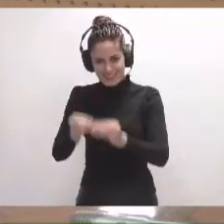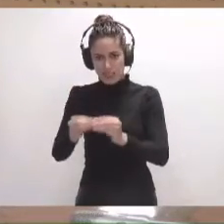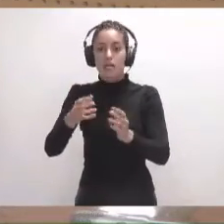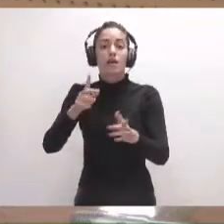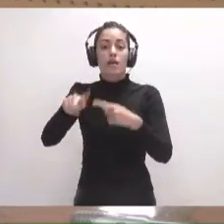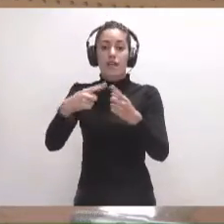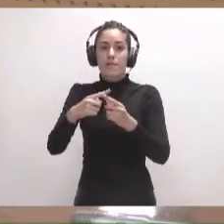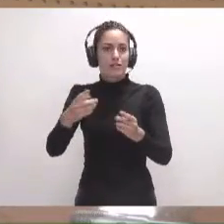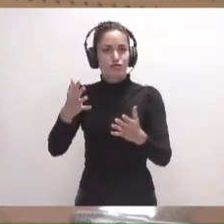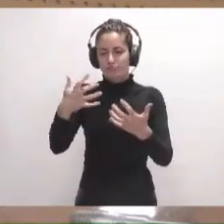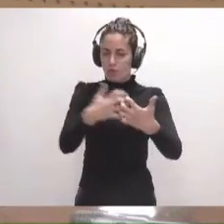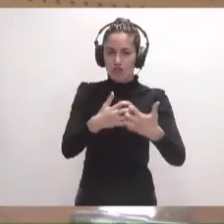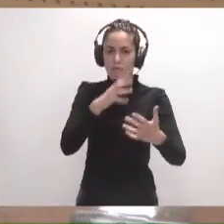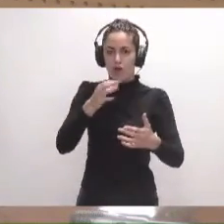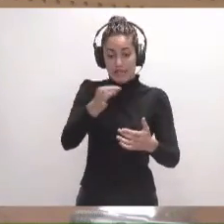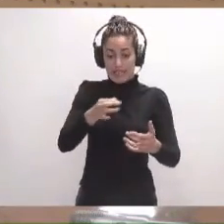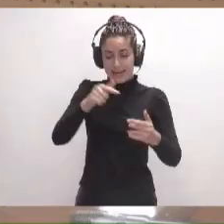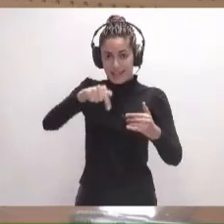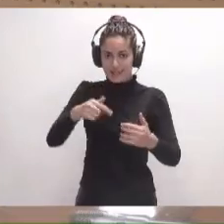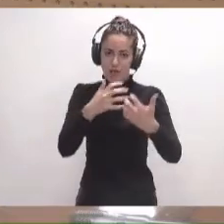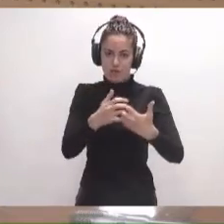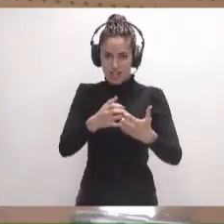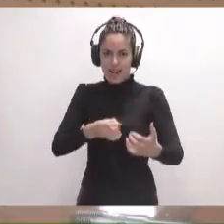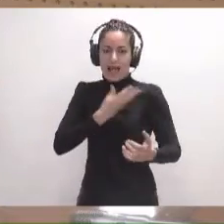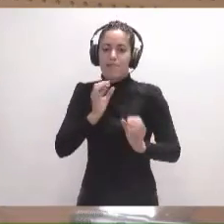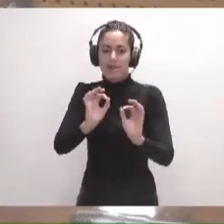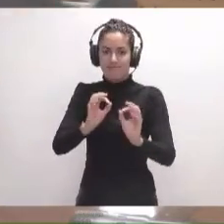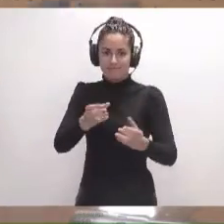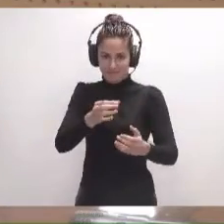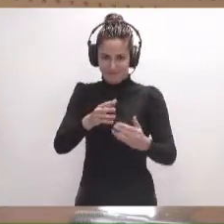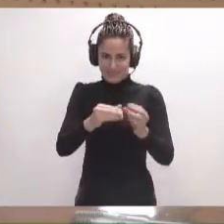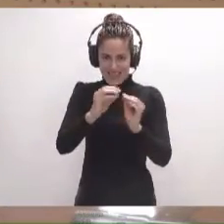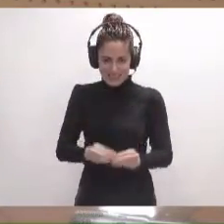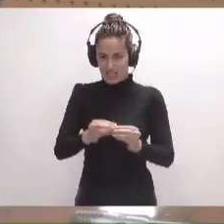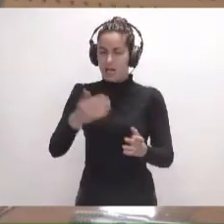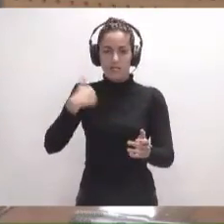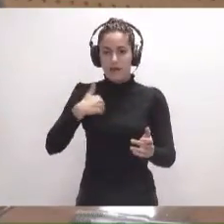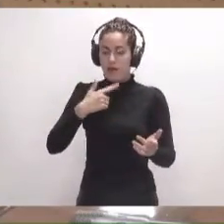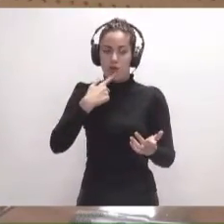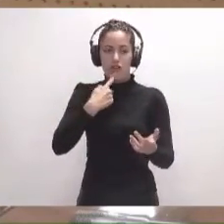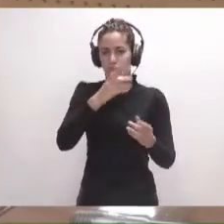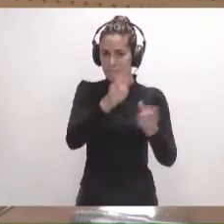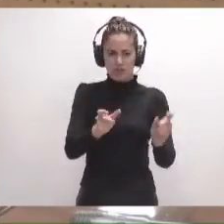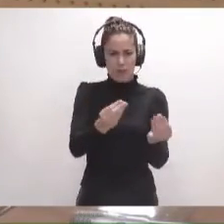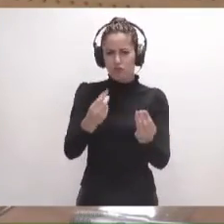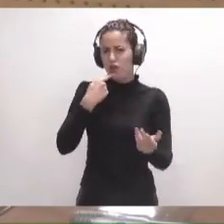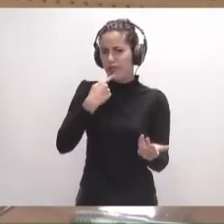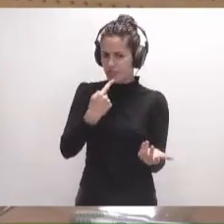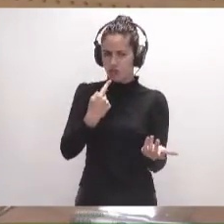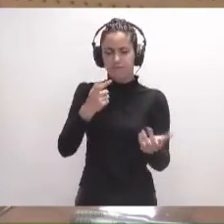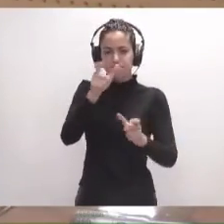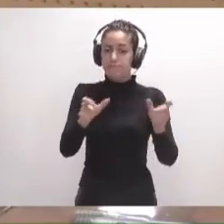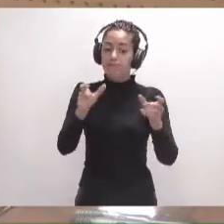por mantener el alma de esta isla, que es la artesanía. Ya lo decía Enrique Loebre, lo han dicho muchas personas, que los